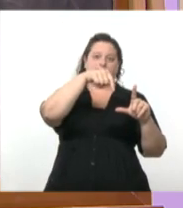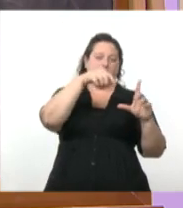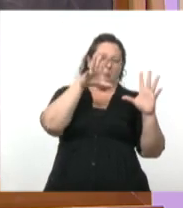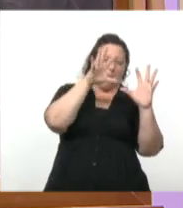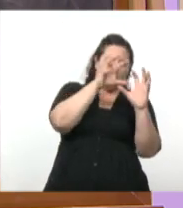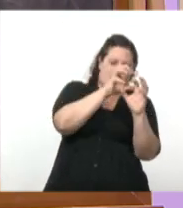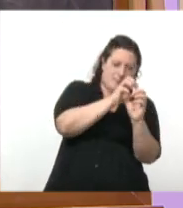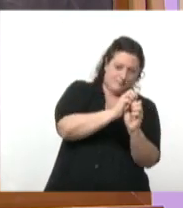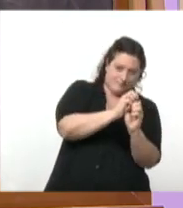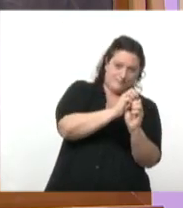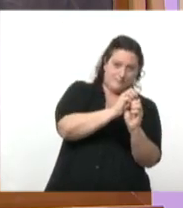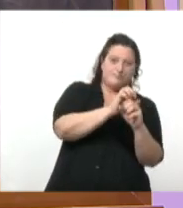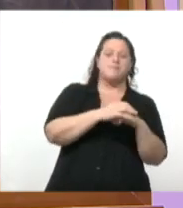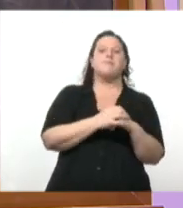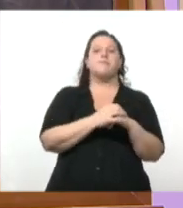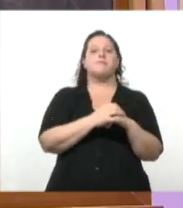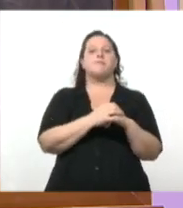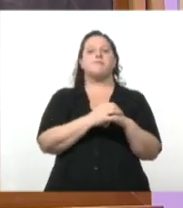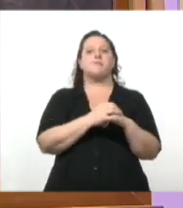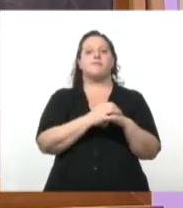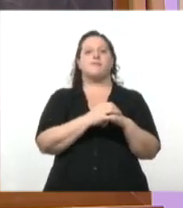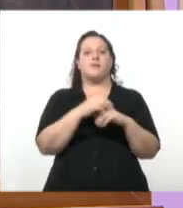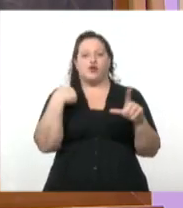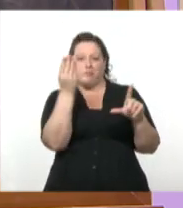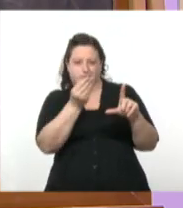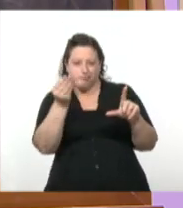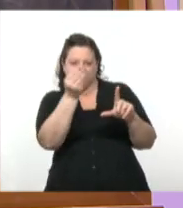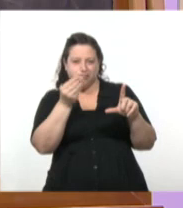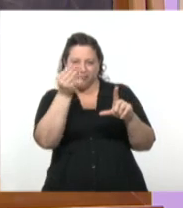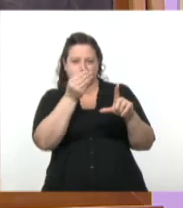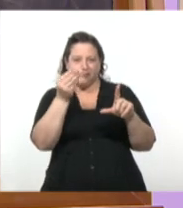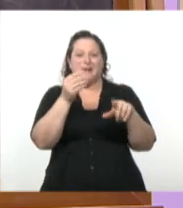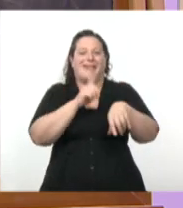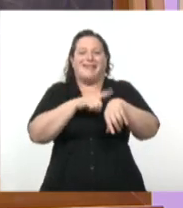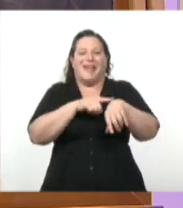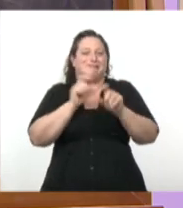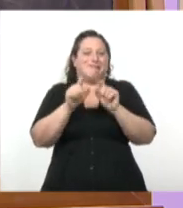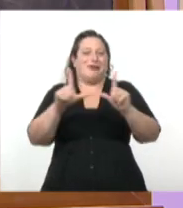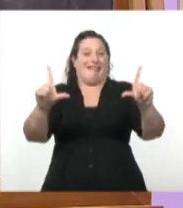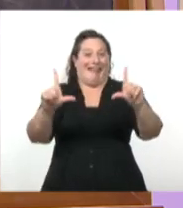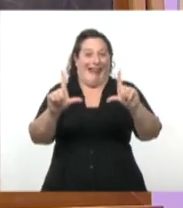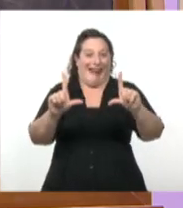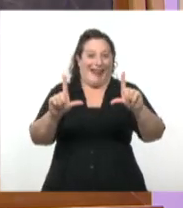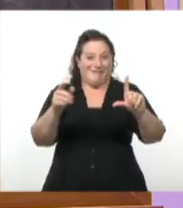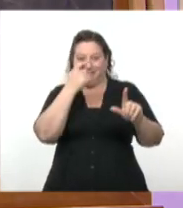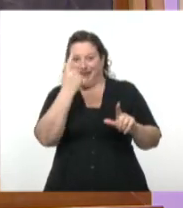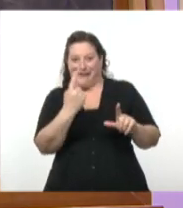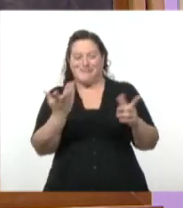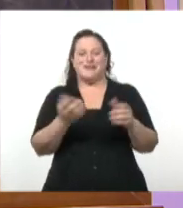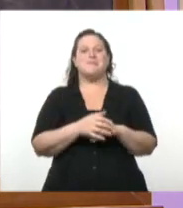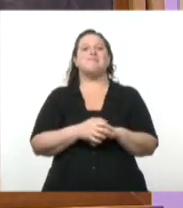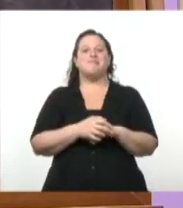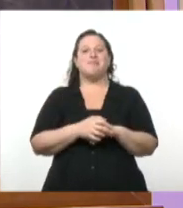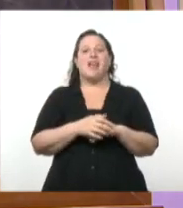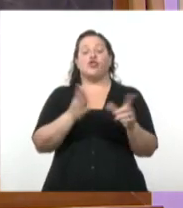se va a empezar a oscurecer. Claro. Lo vamos a hacer en tiempos televisivos, esto. Entonces, a medida que me vengo para acá,